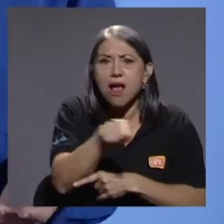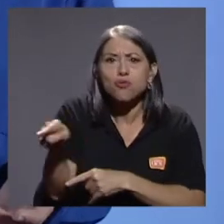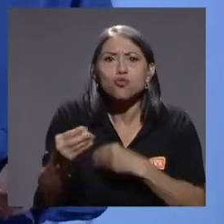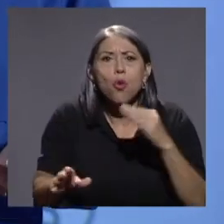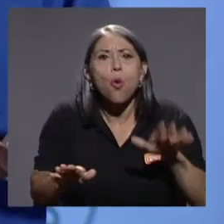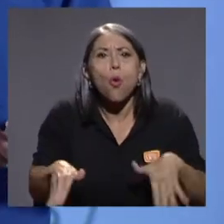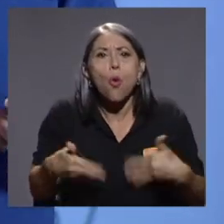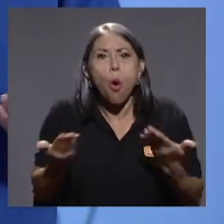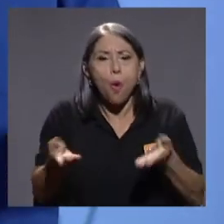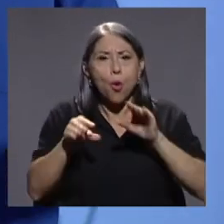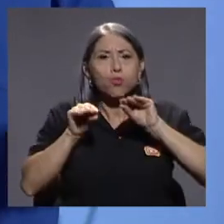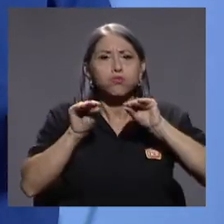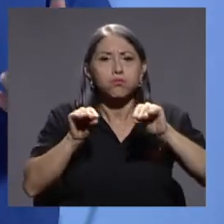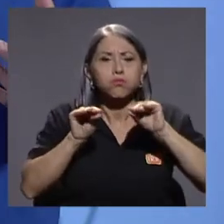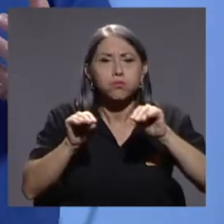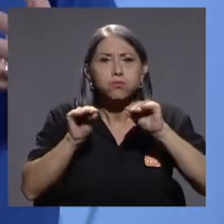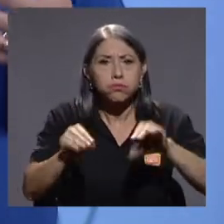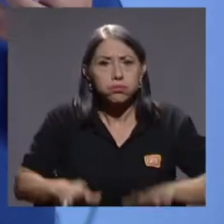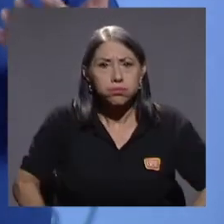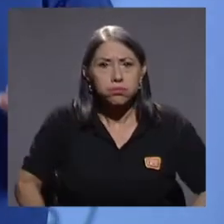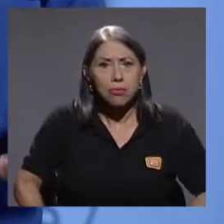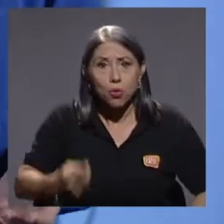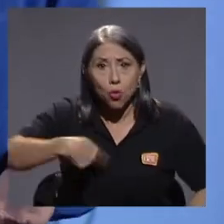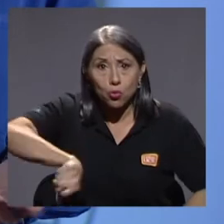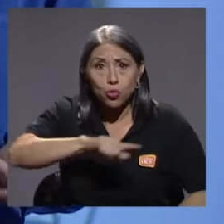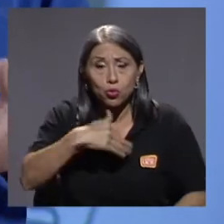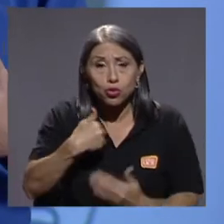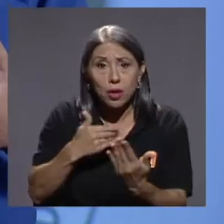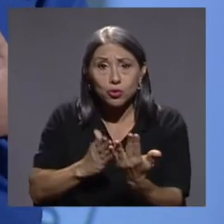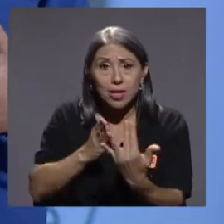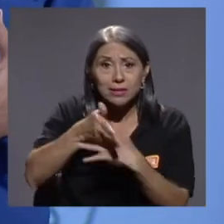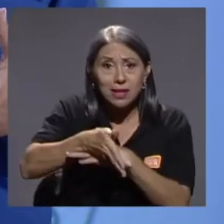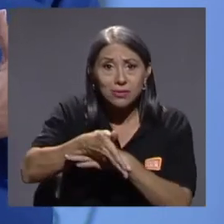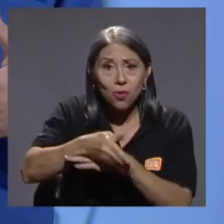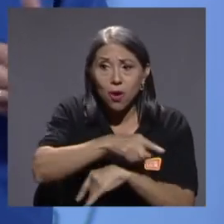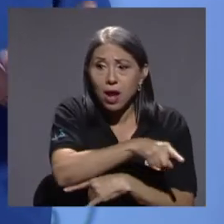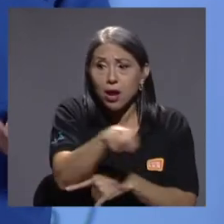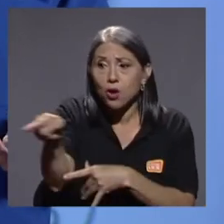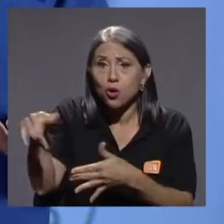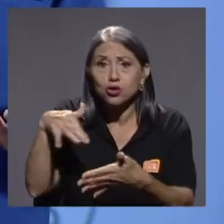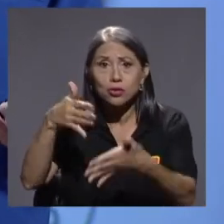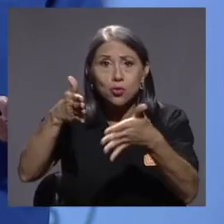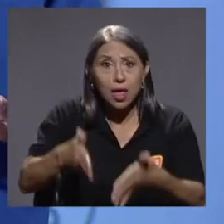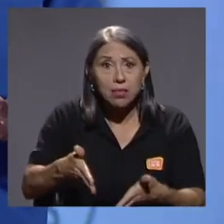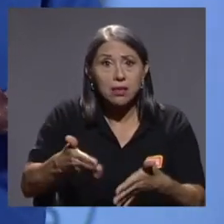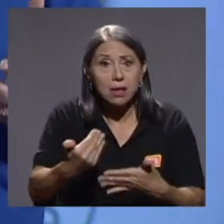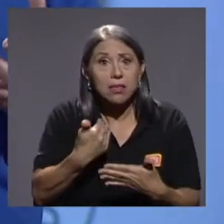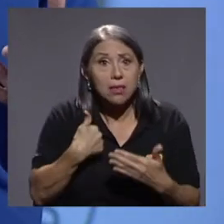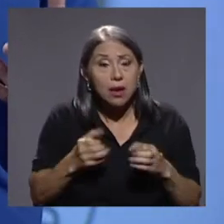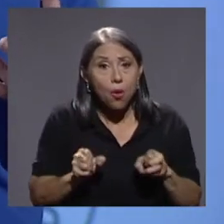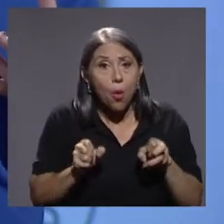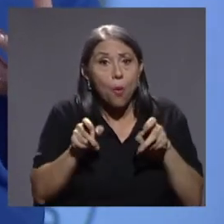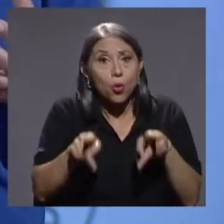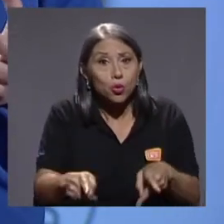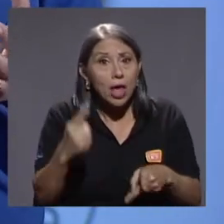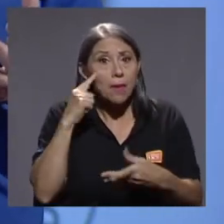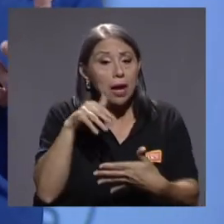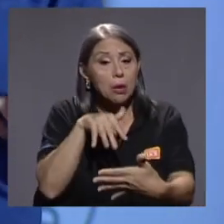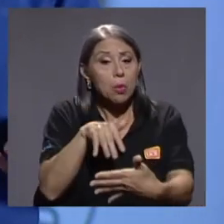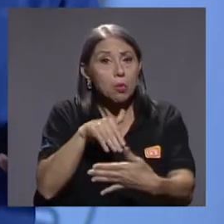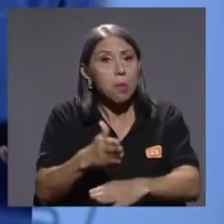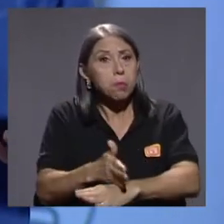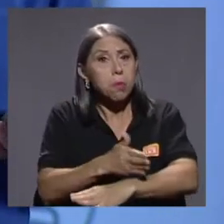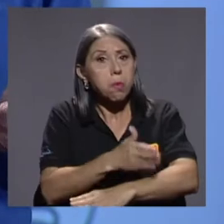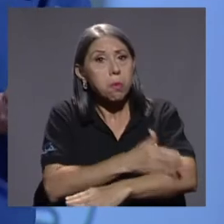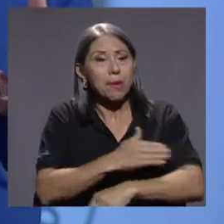impartiendo esas lecciones. Tenemos acceso, tienen oportunidades nuestros estudiantes de superarse. Y la mesa de